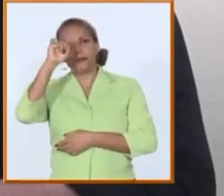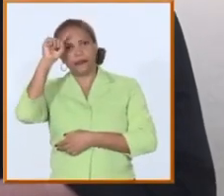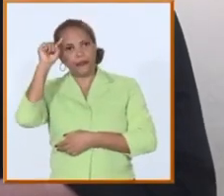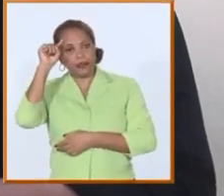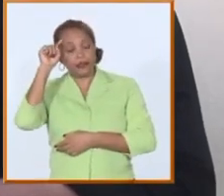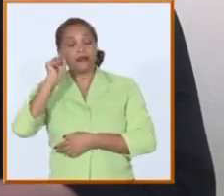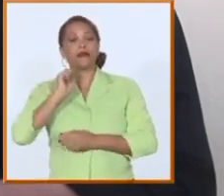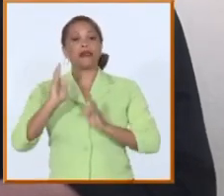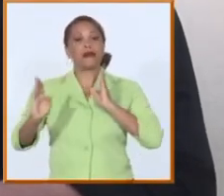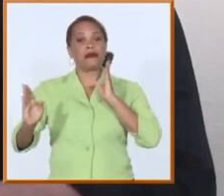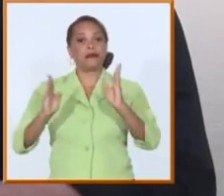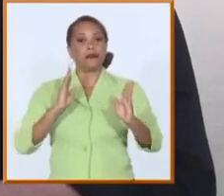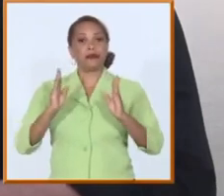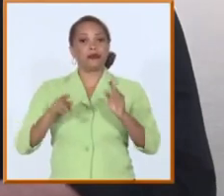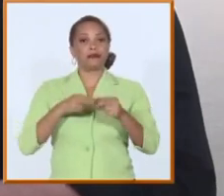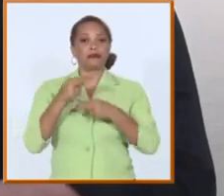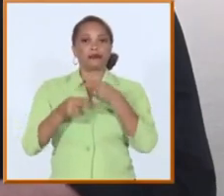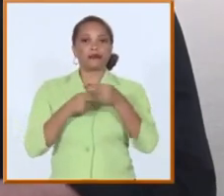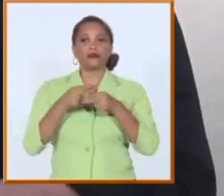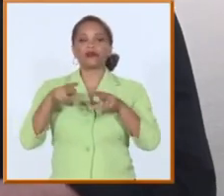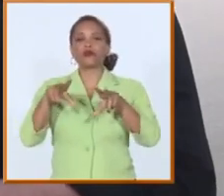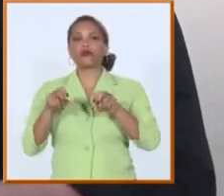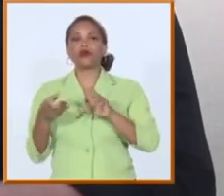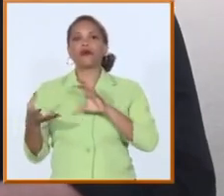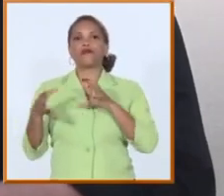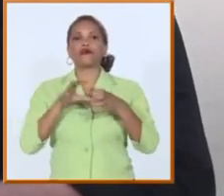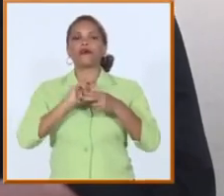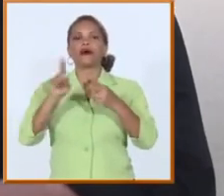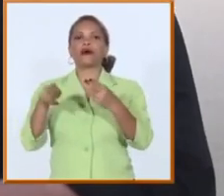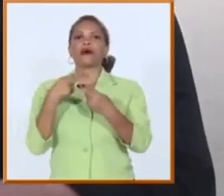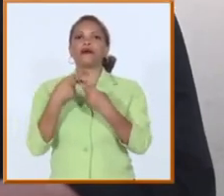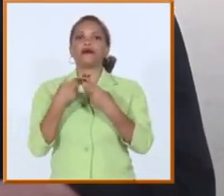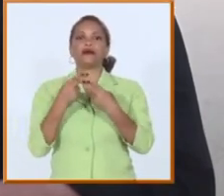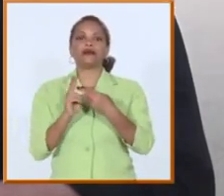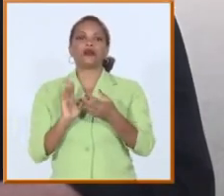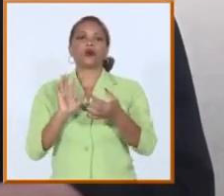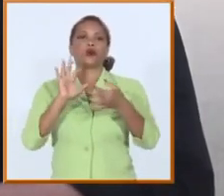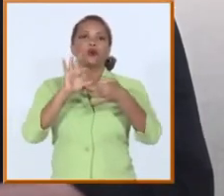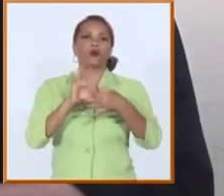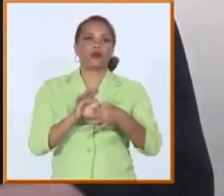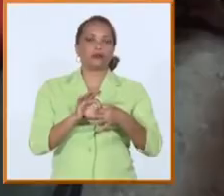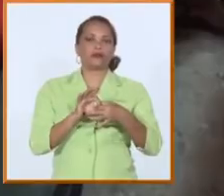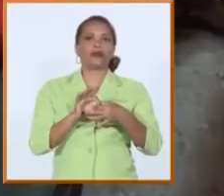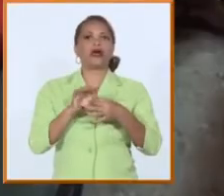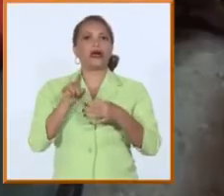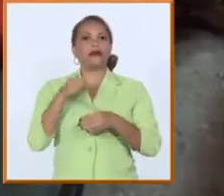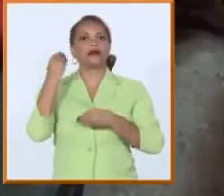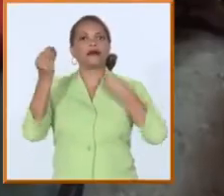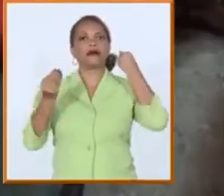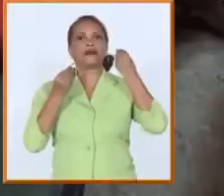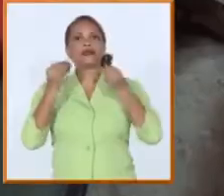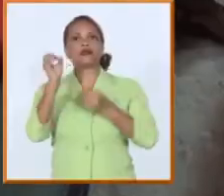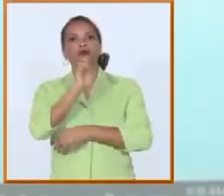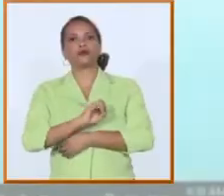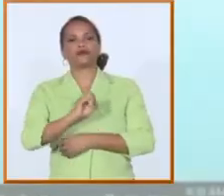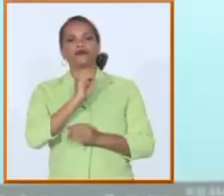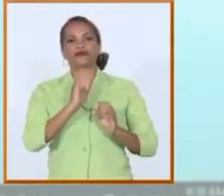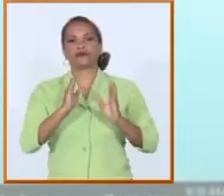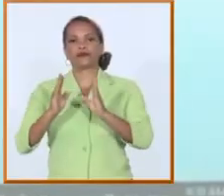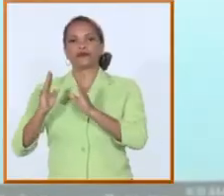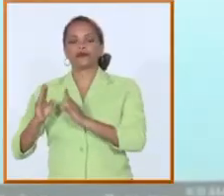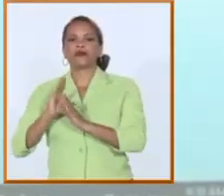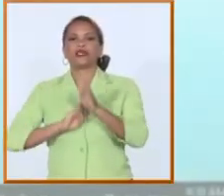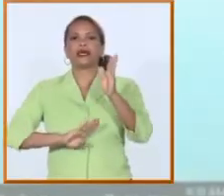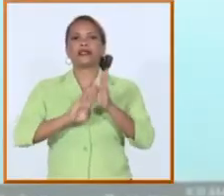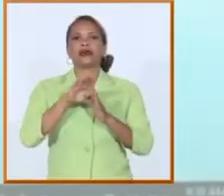corresponde realizar una nueva edición del evento Connectati hay prevista y organizado todo el desarrollo de actividades de